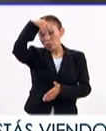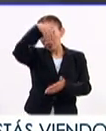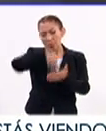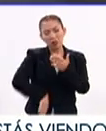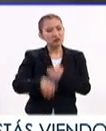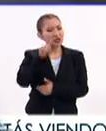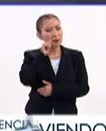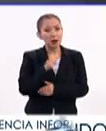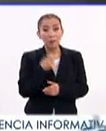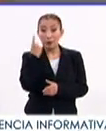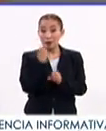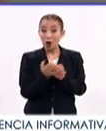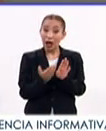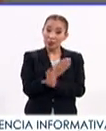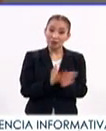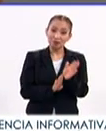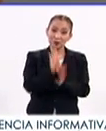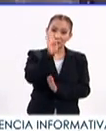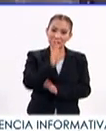es siempre una ascensión previa.